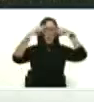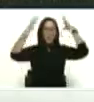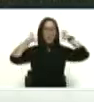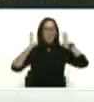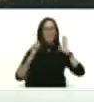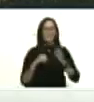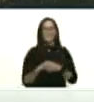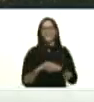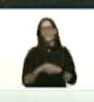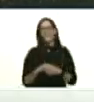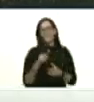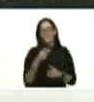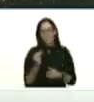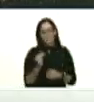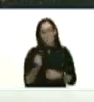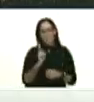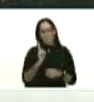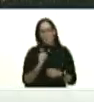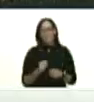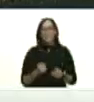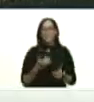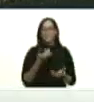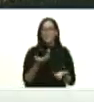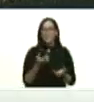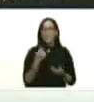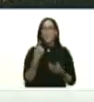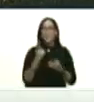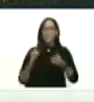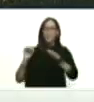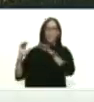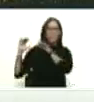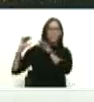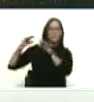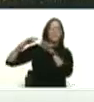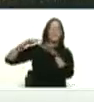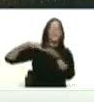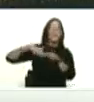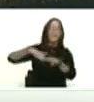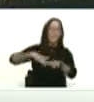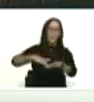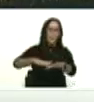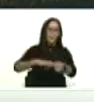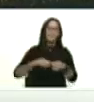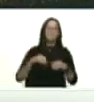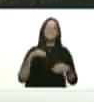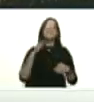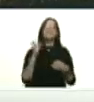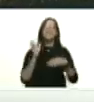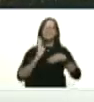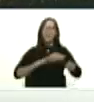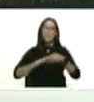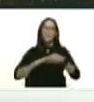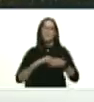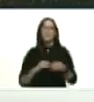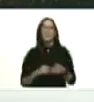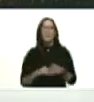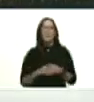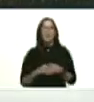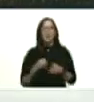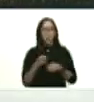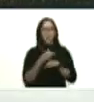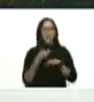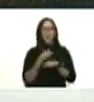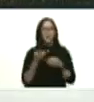Aluc de de lodo siempre estamos en comunicación permanente gobernador Gerardo Marquez